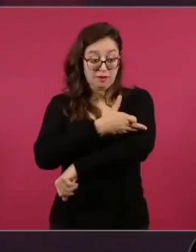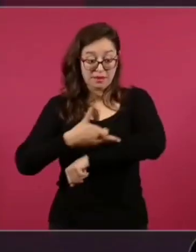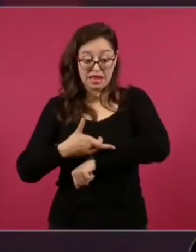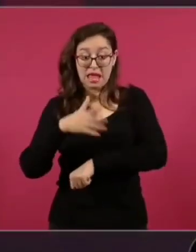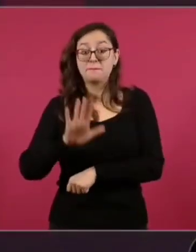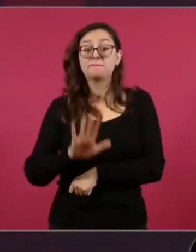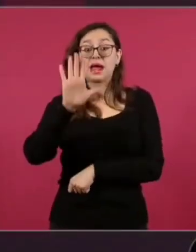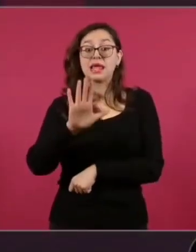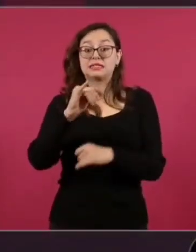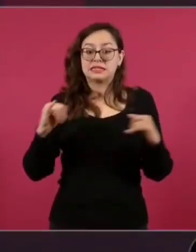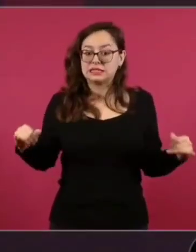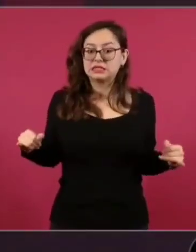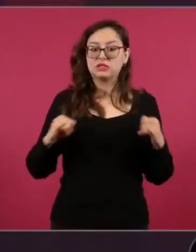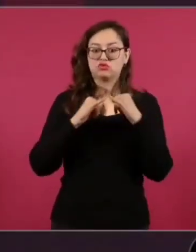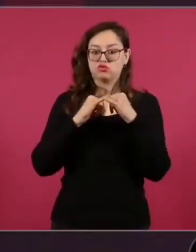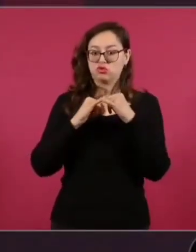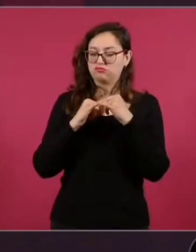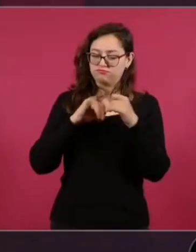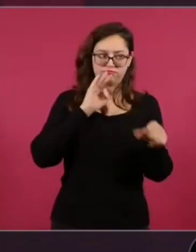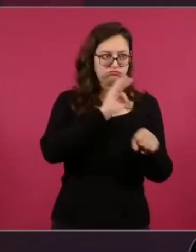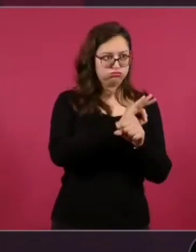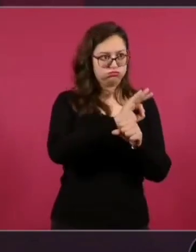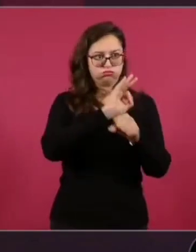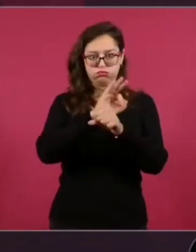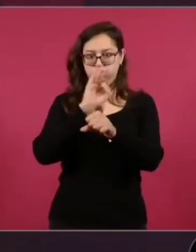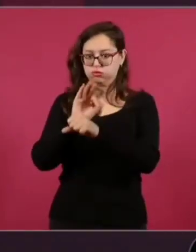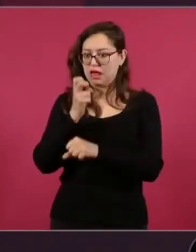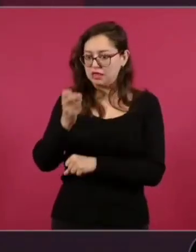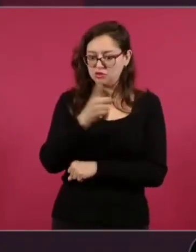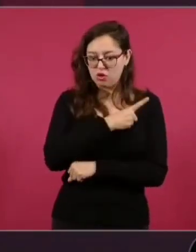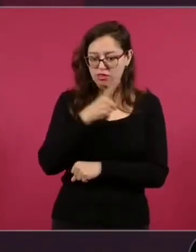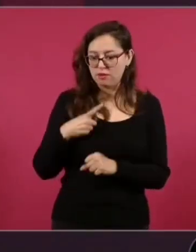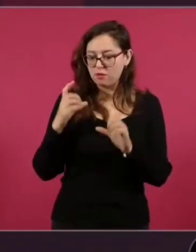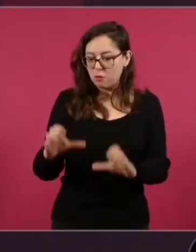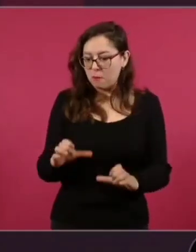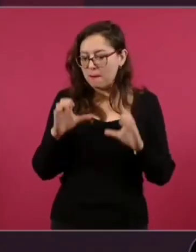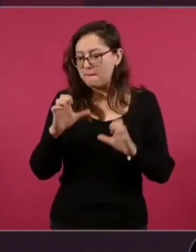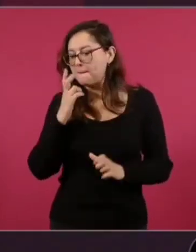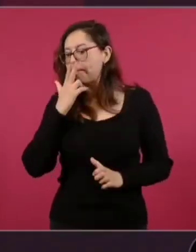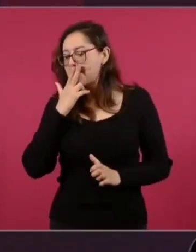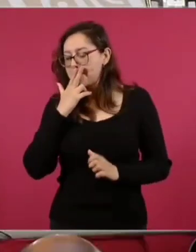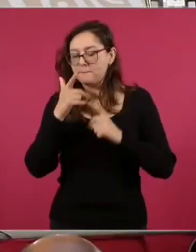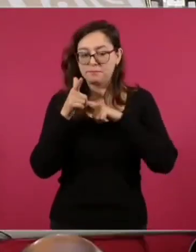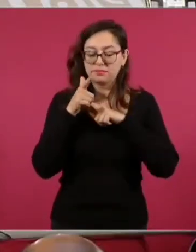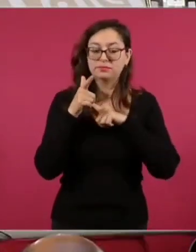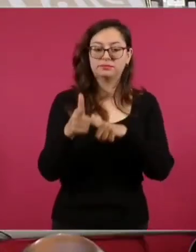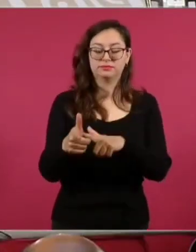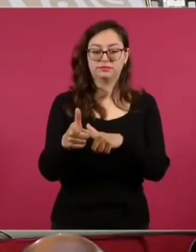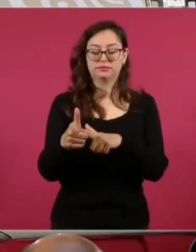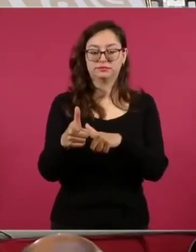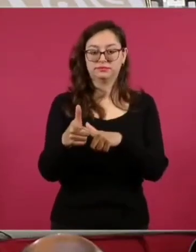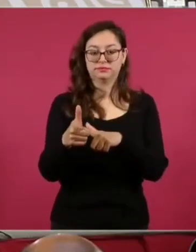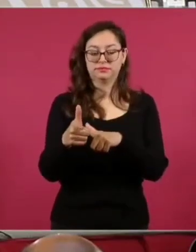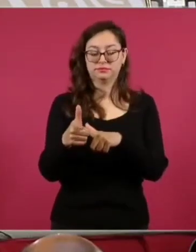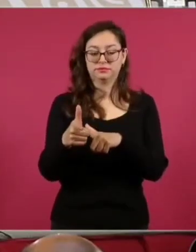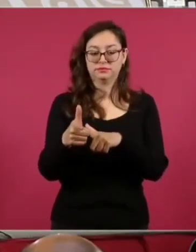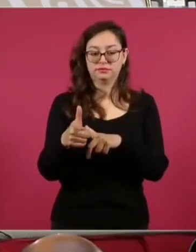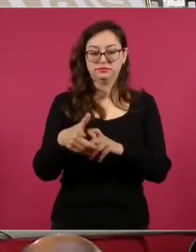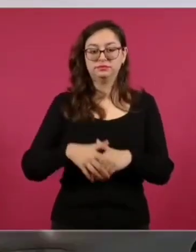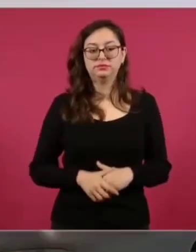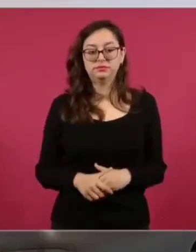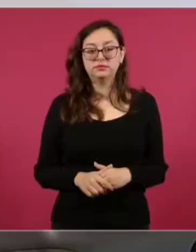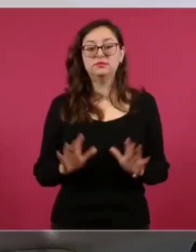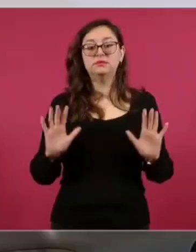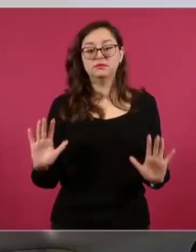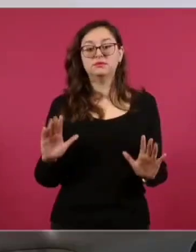que debemos de conservar, de cuidar y es lo que